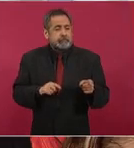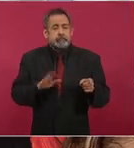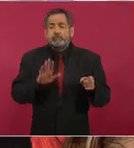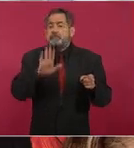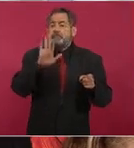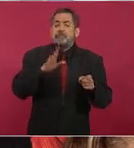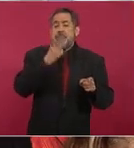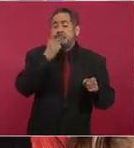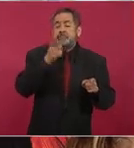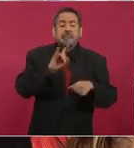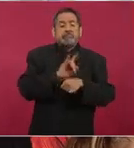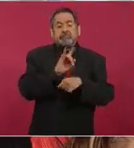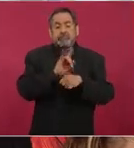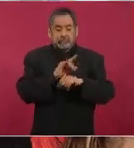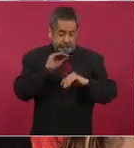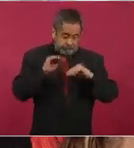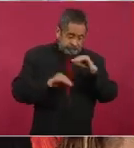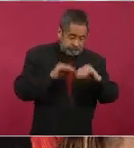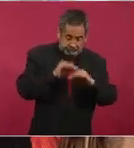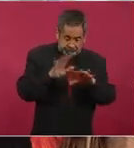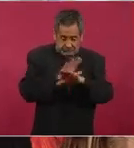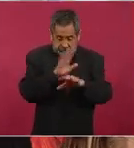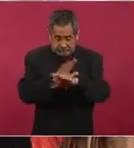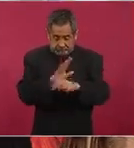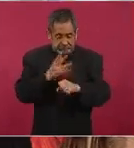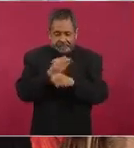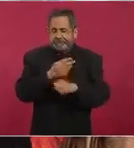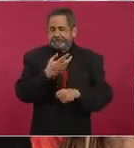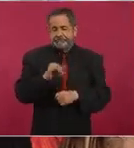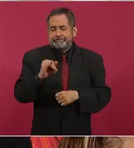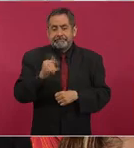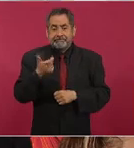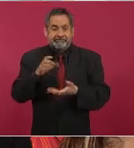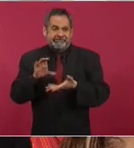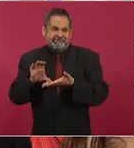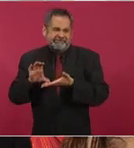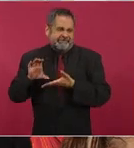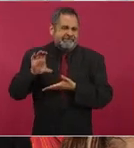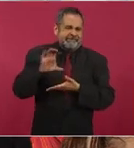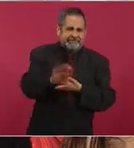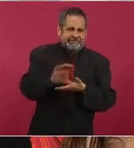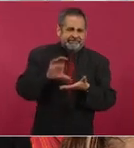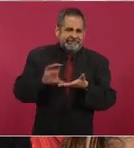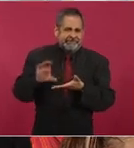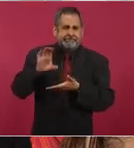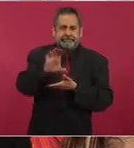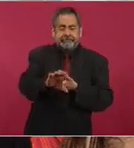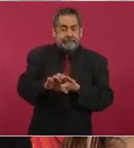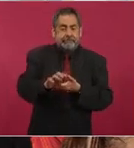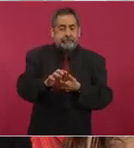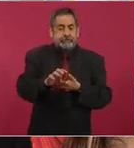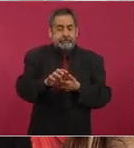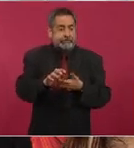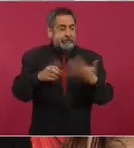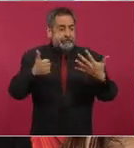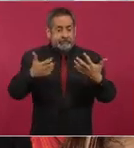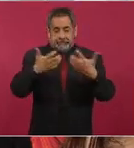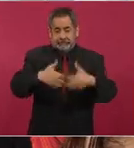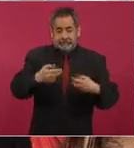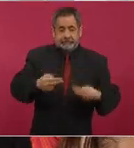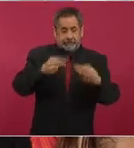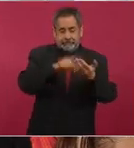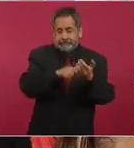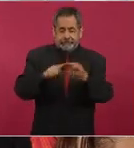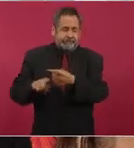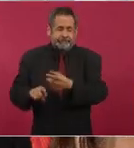reconfiguración y se invirtió mucho dinero en las en las refinerías que